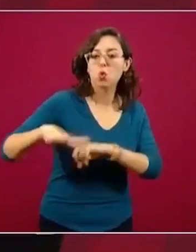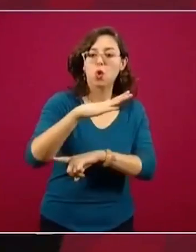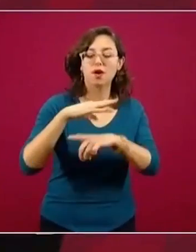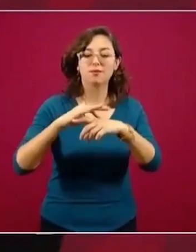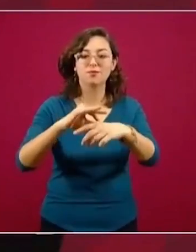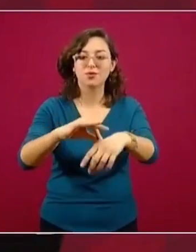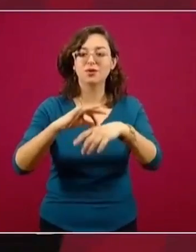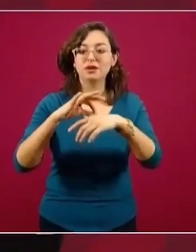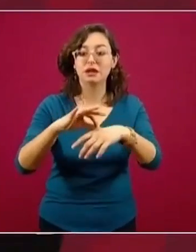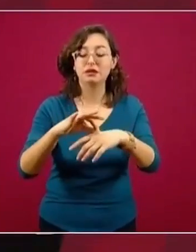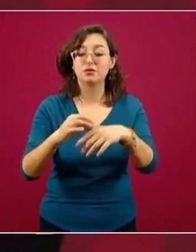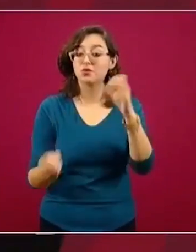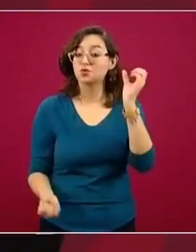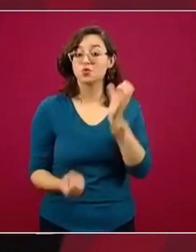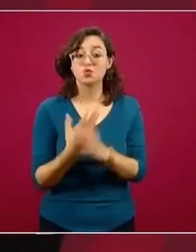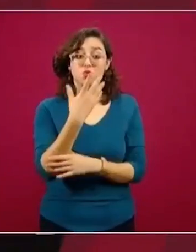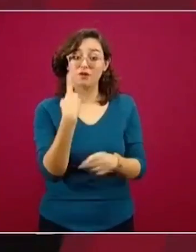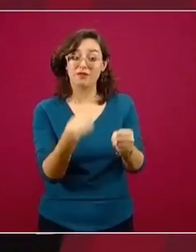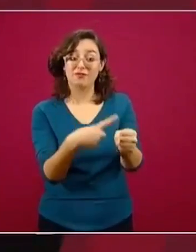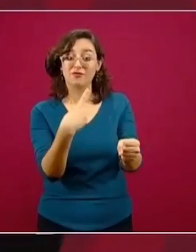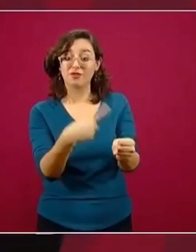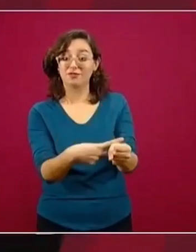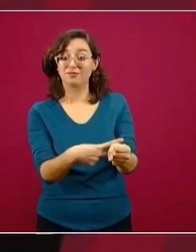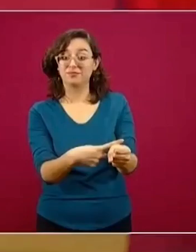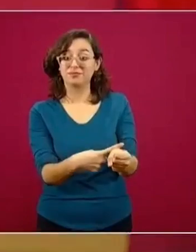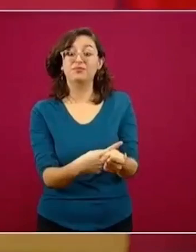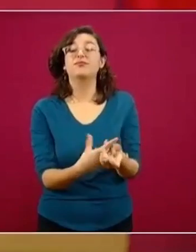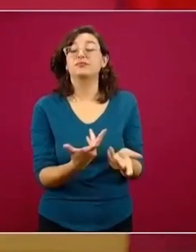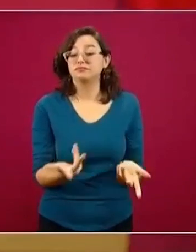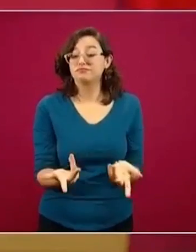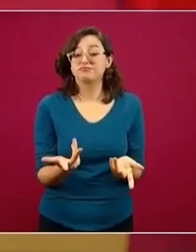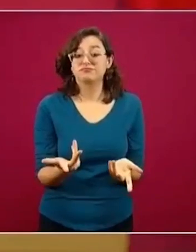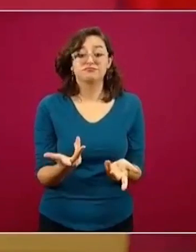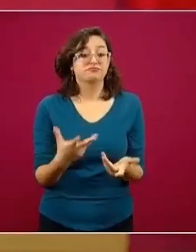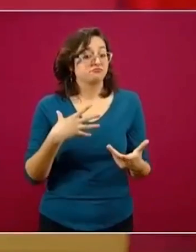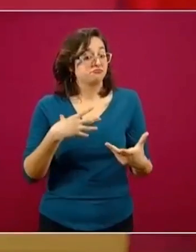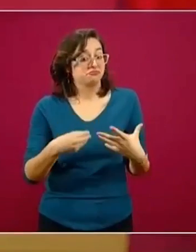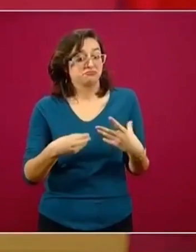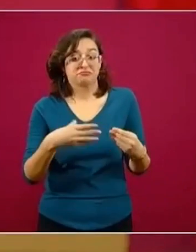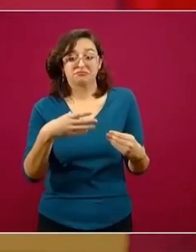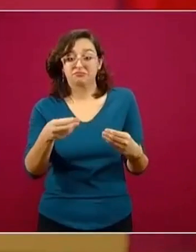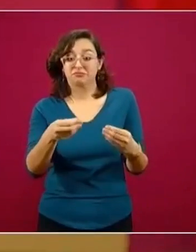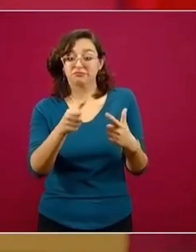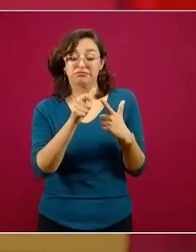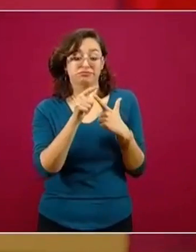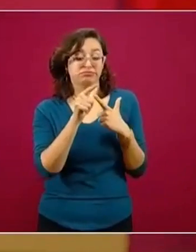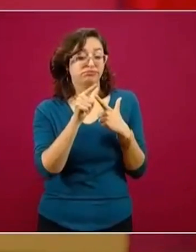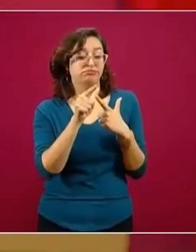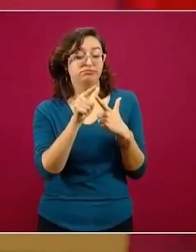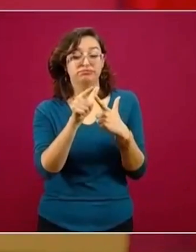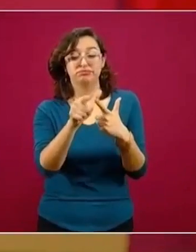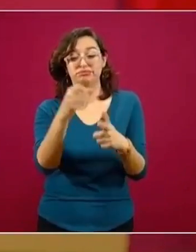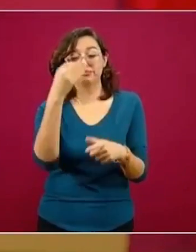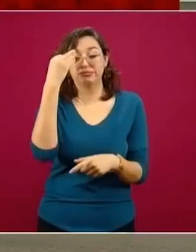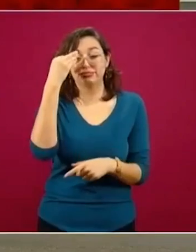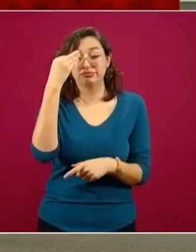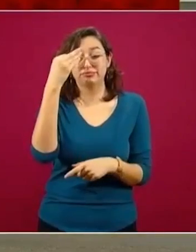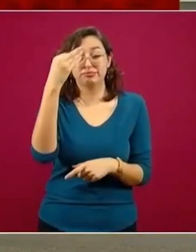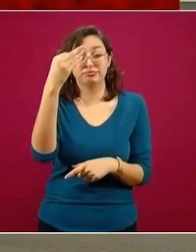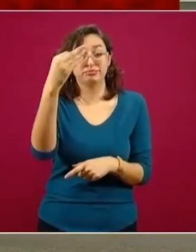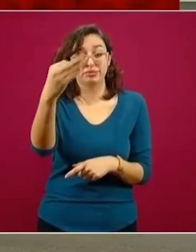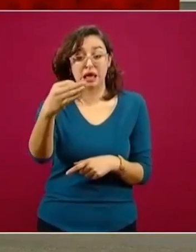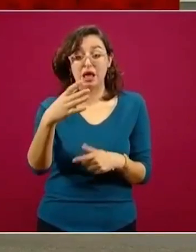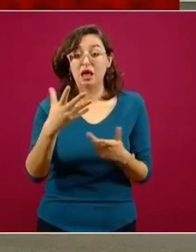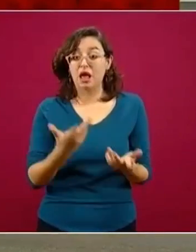ante la circunstancia muy probable de que esta epidemia va a durar mucho tiempo. No me refiero